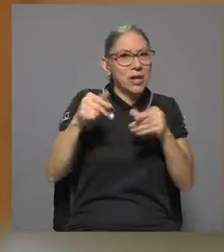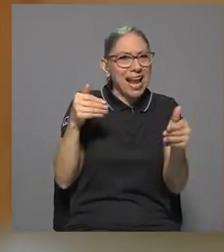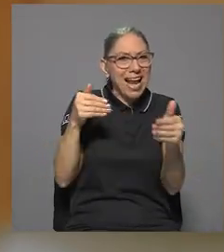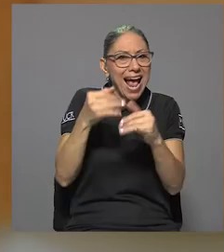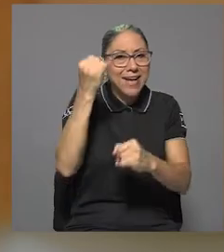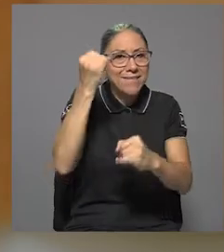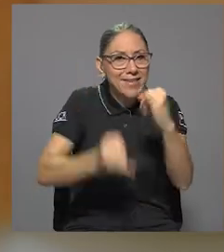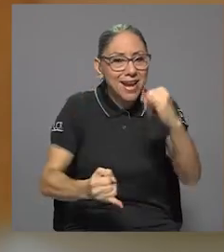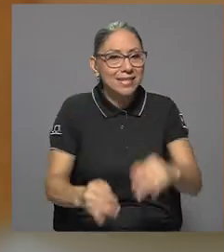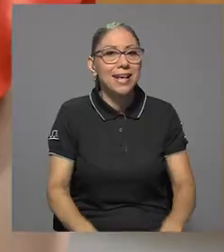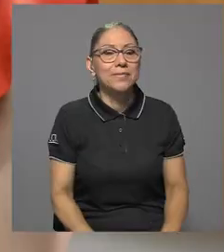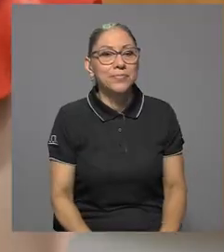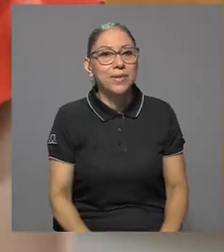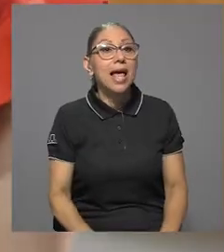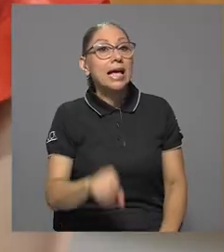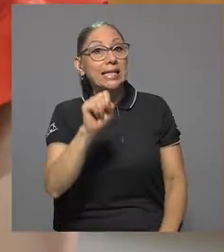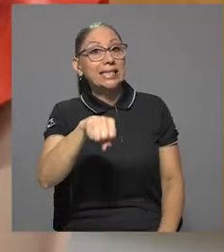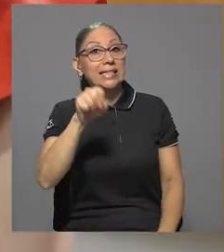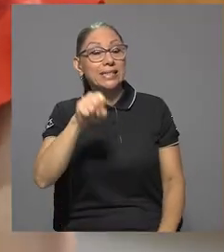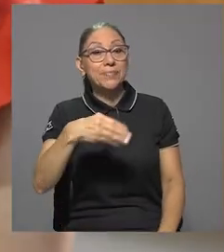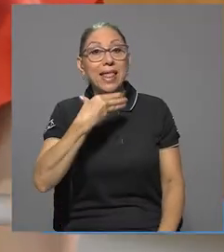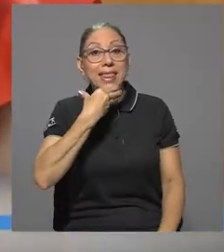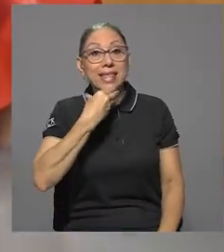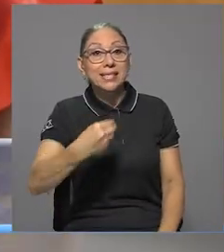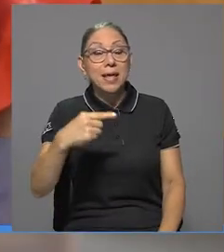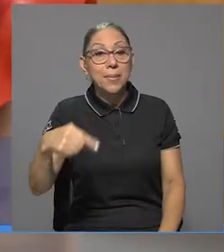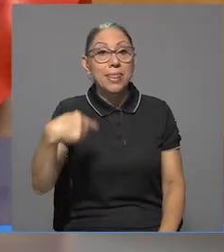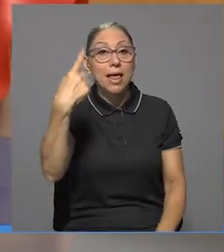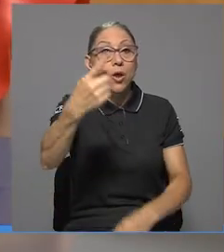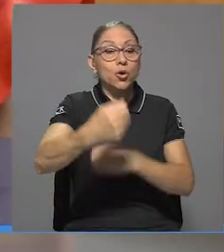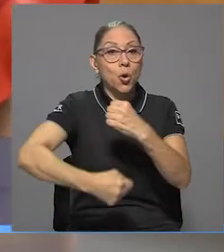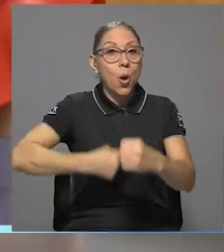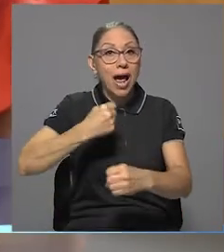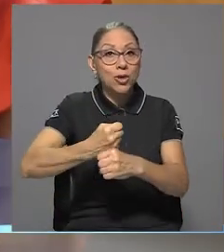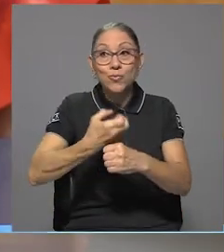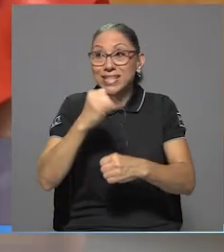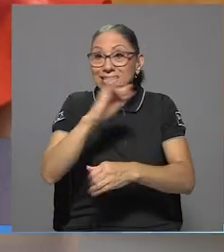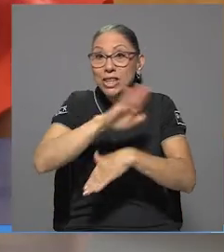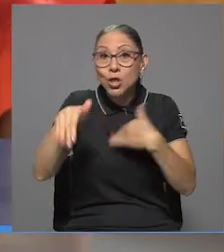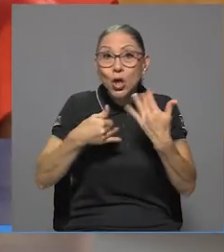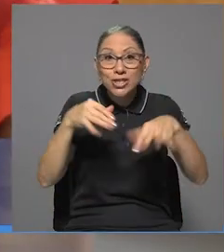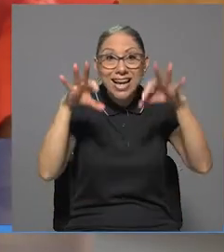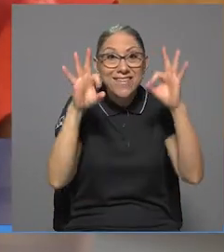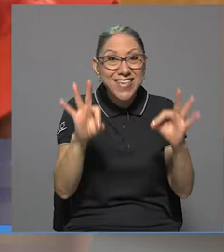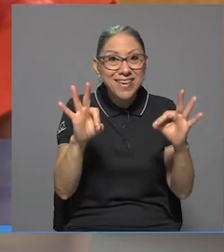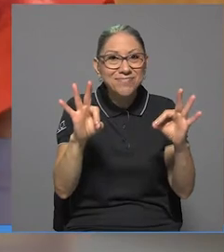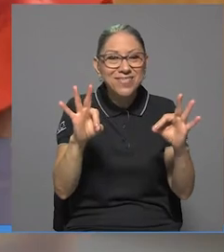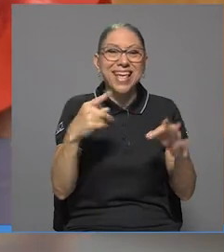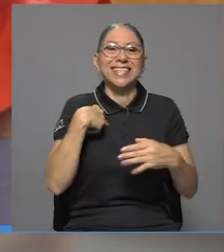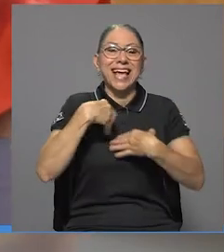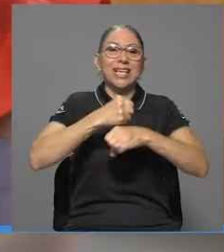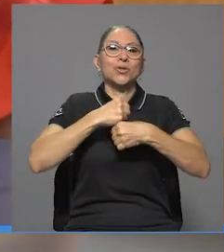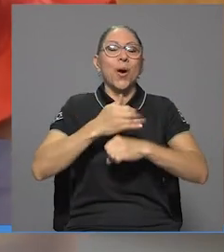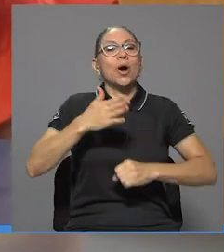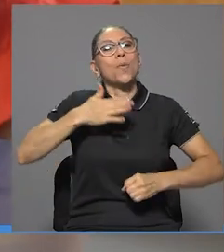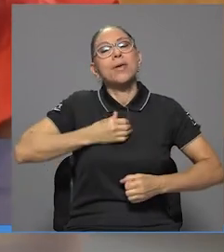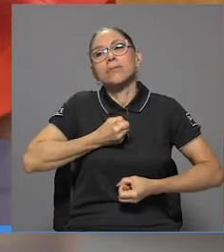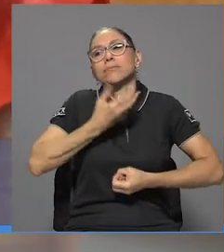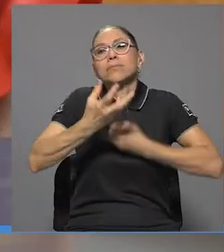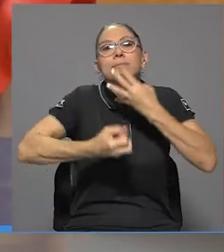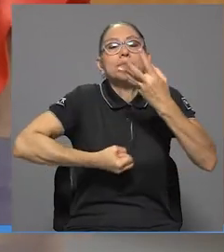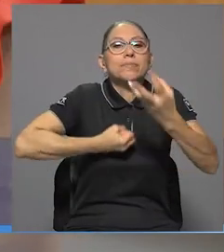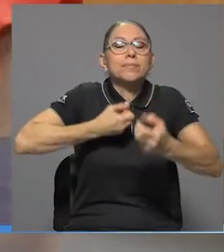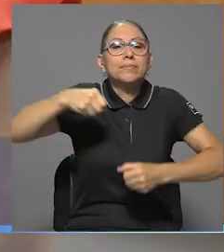ya vas a finalizar. Claro que sí, en diciembre del otro año, si todo sale bien, hago ya mi recital de